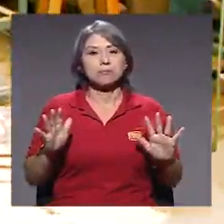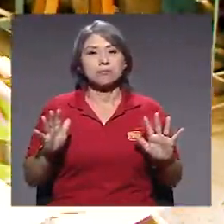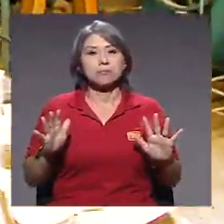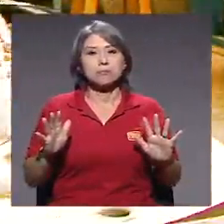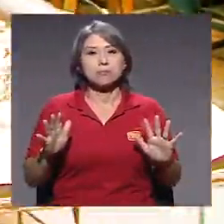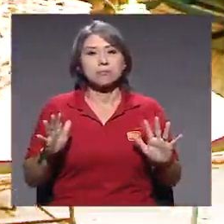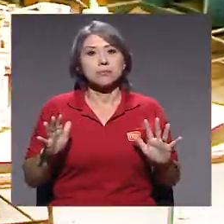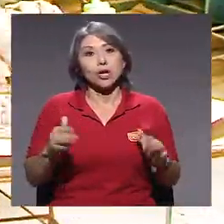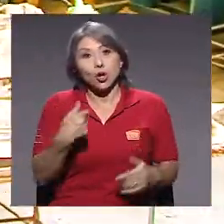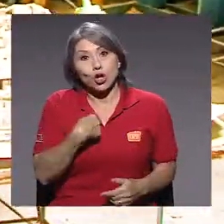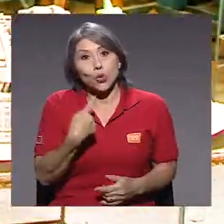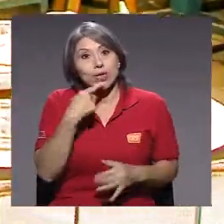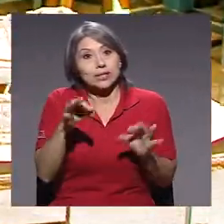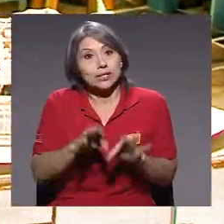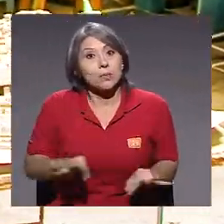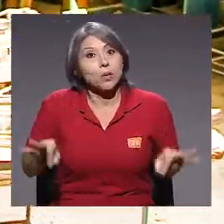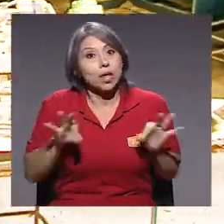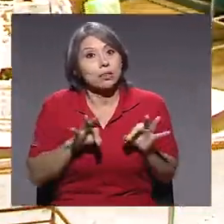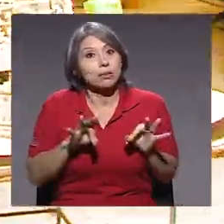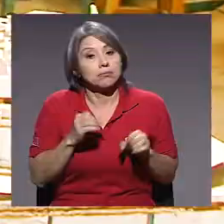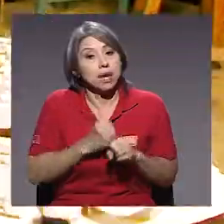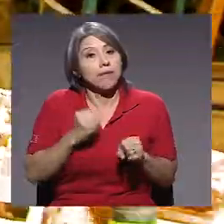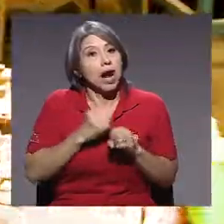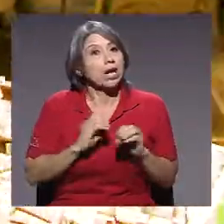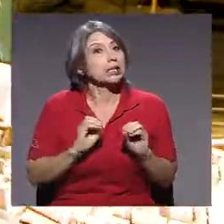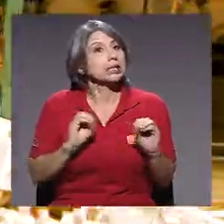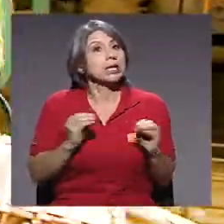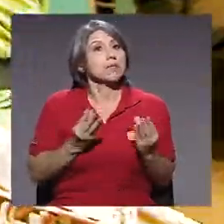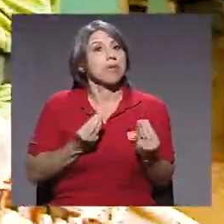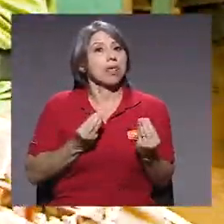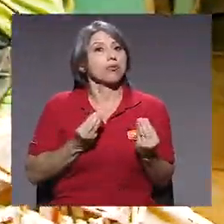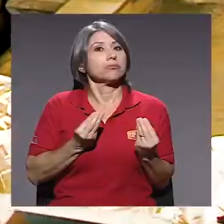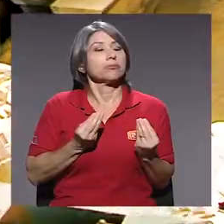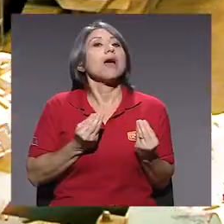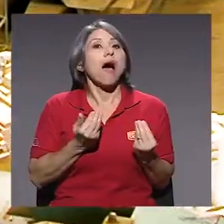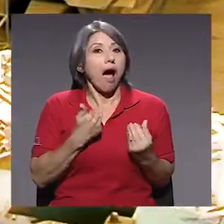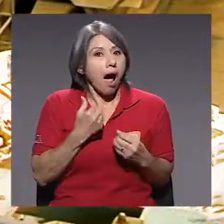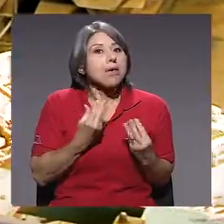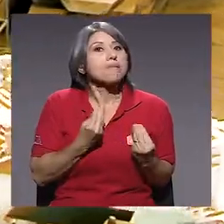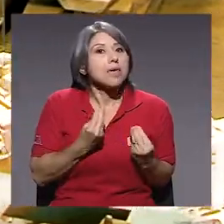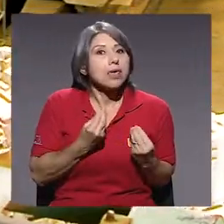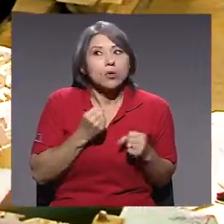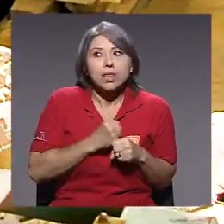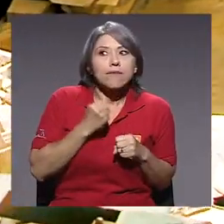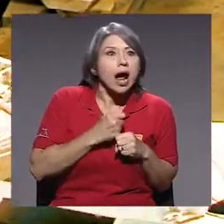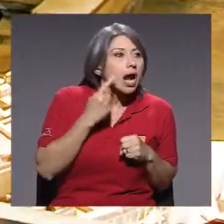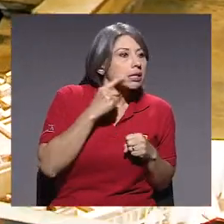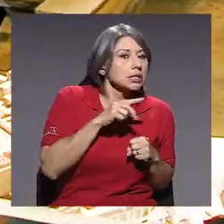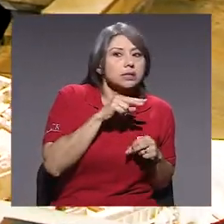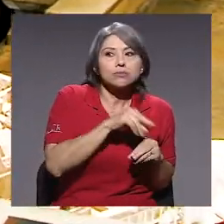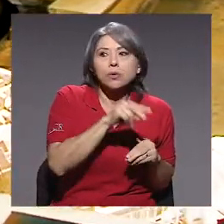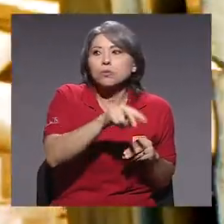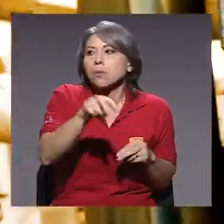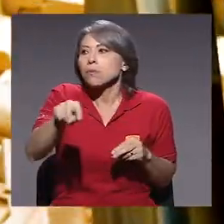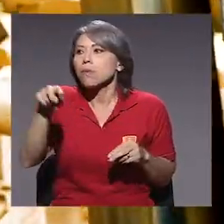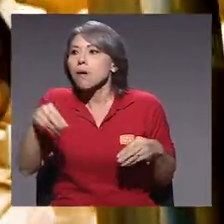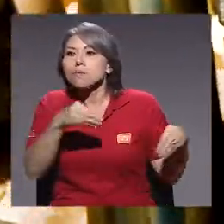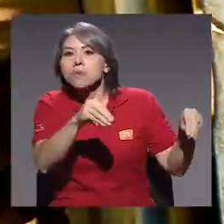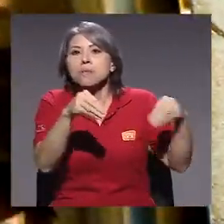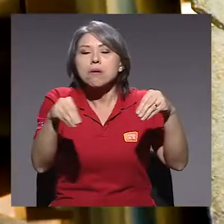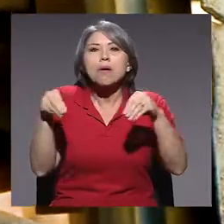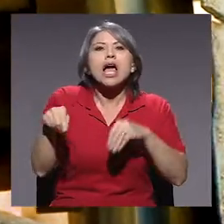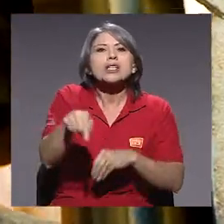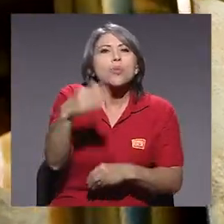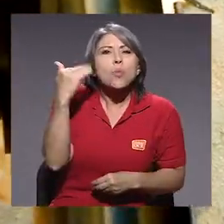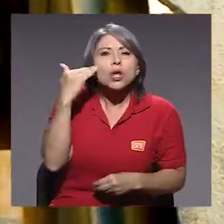Quizá, y esto que voy a decir es importante, sin miedo. Hay un miedo en trabajar de forma ambulante y viene mucho